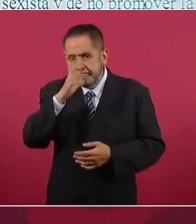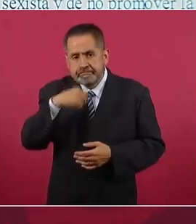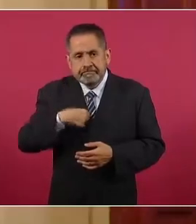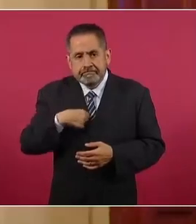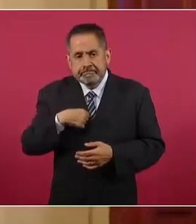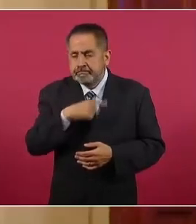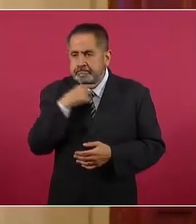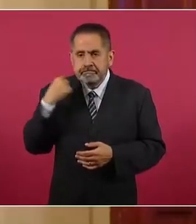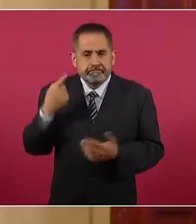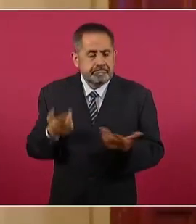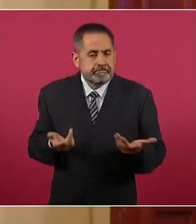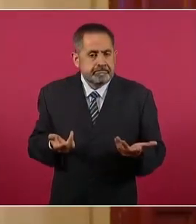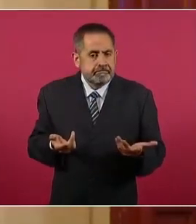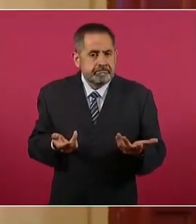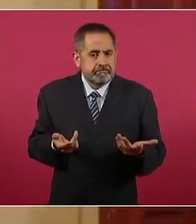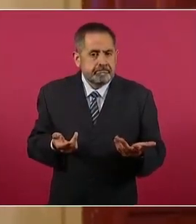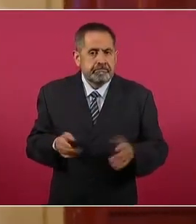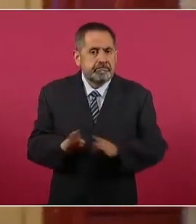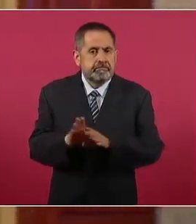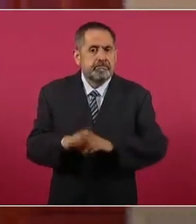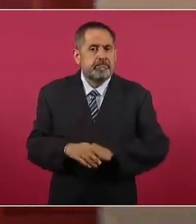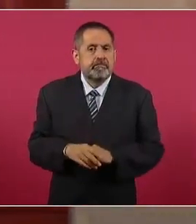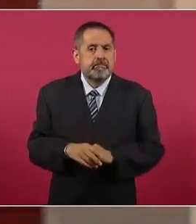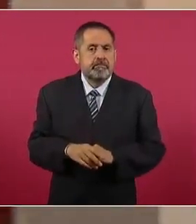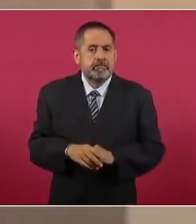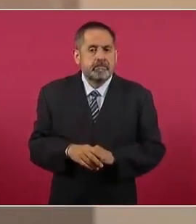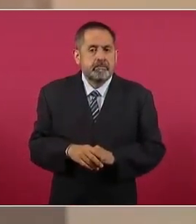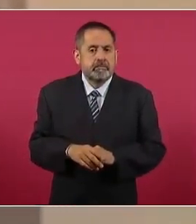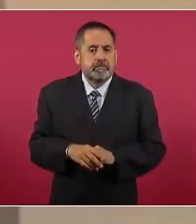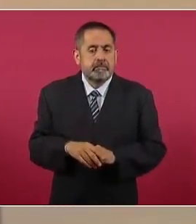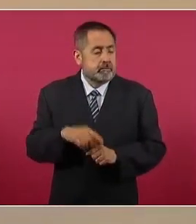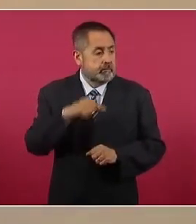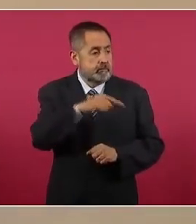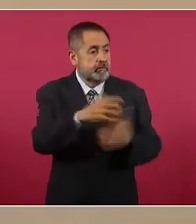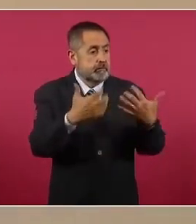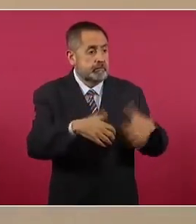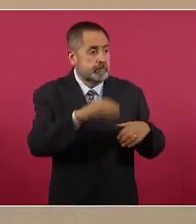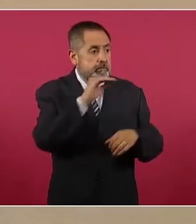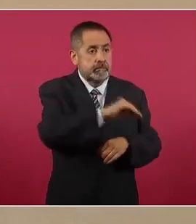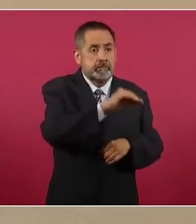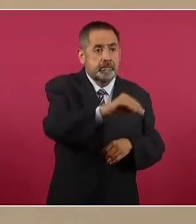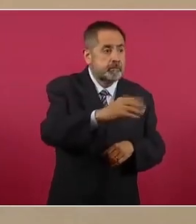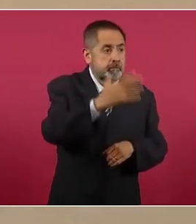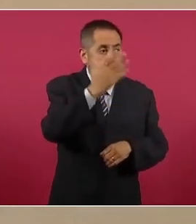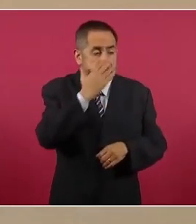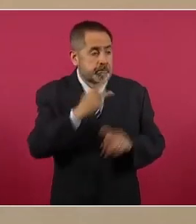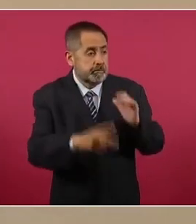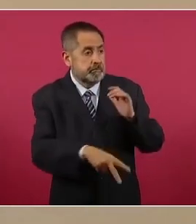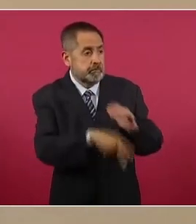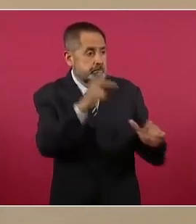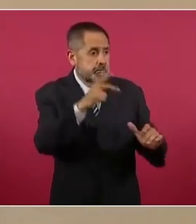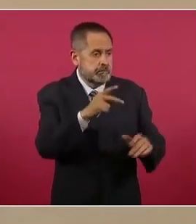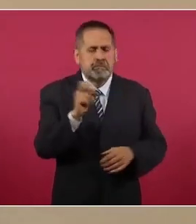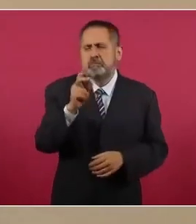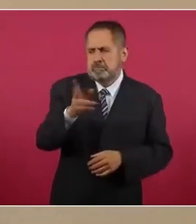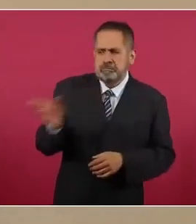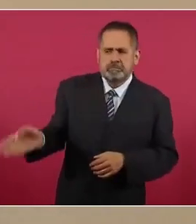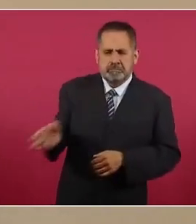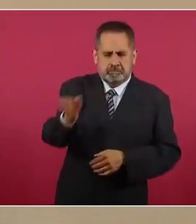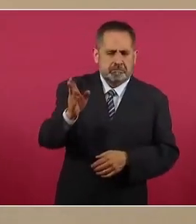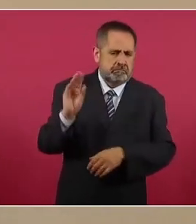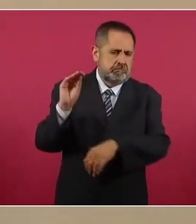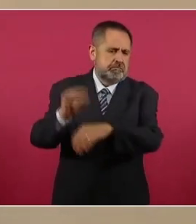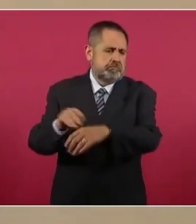solo donde no hay nadie